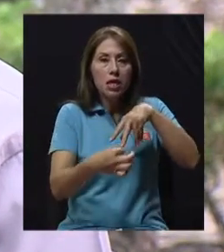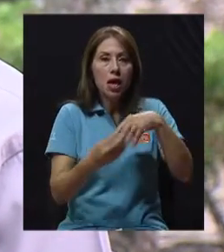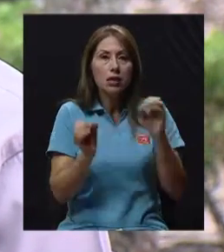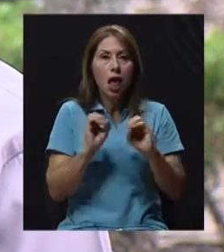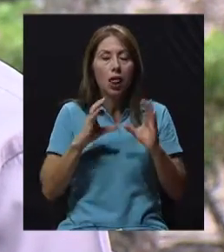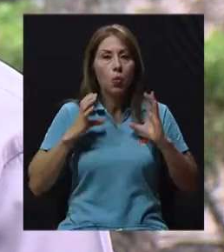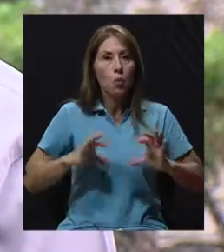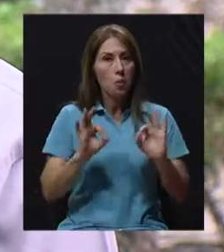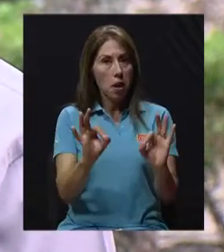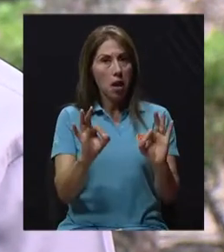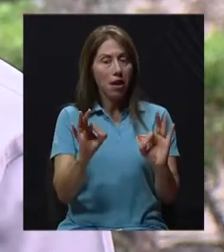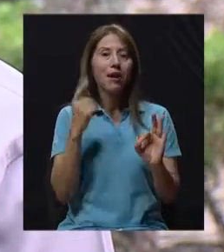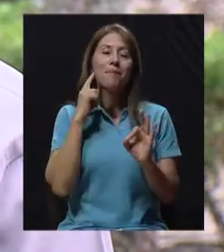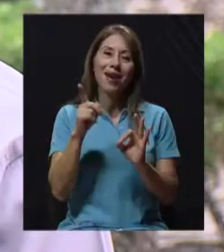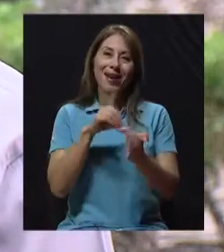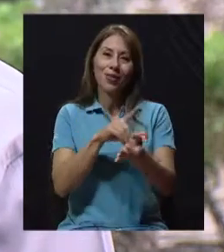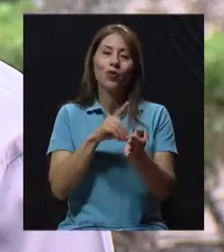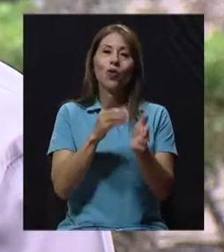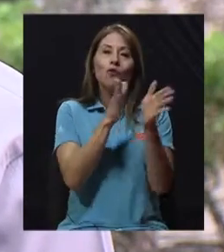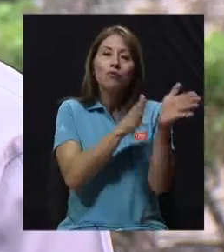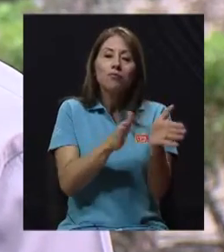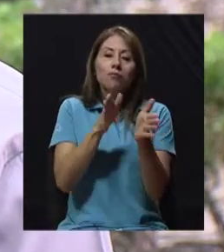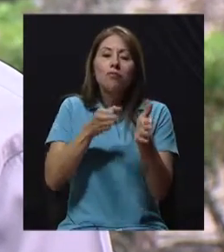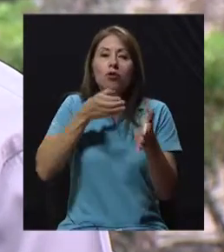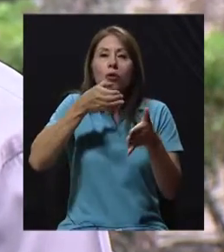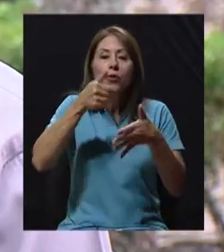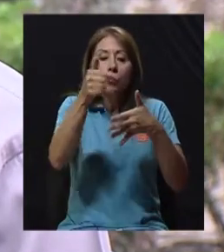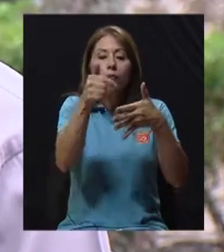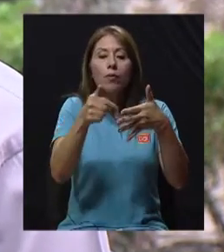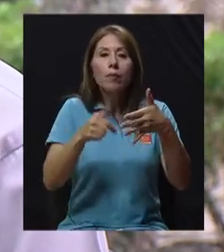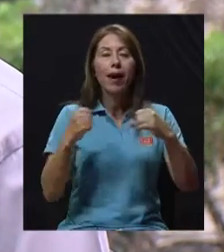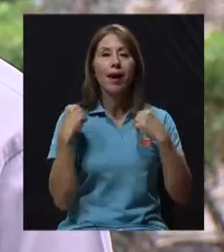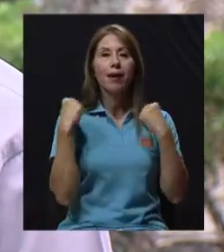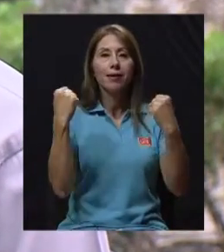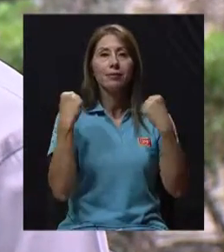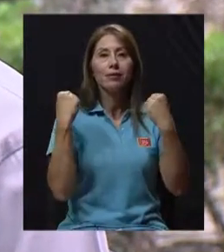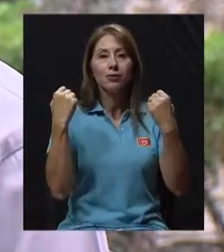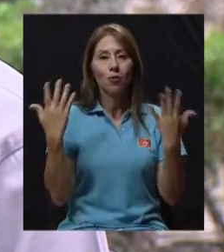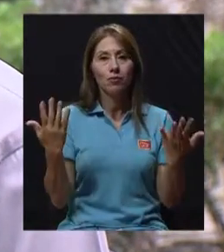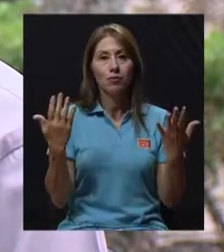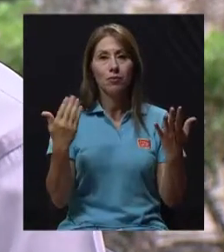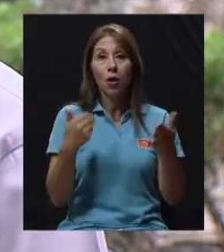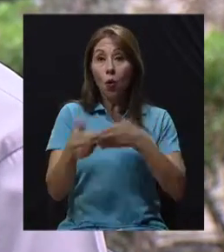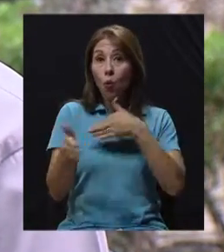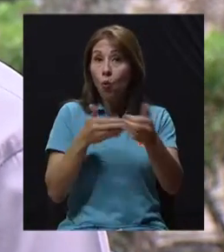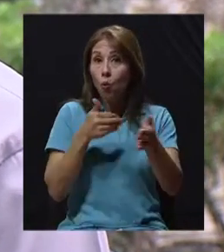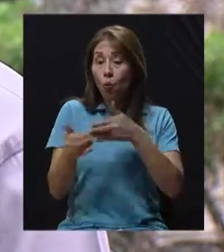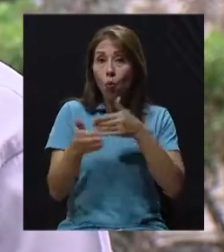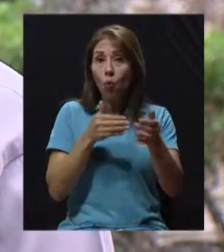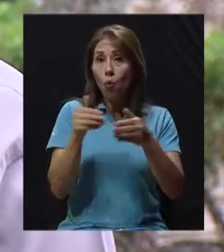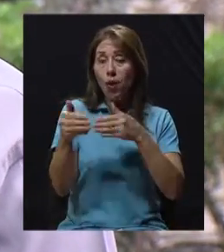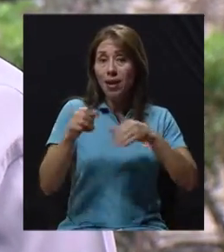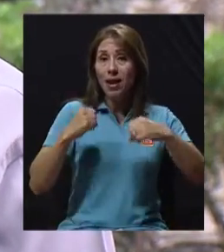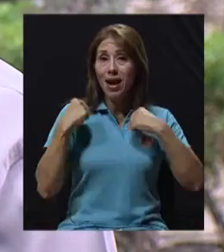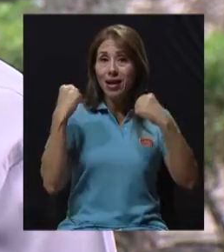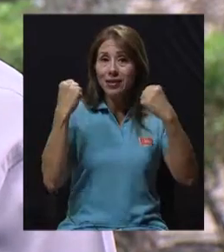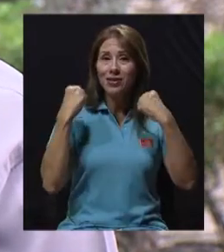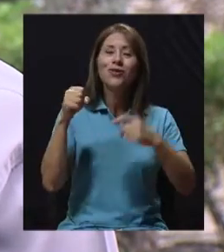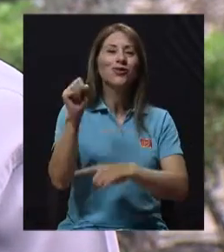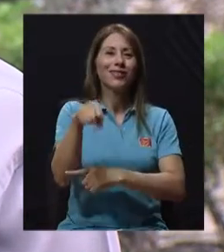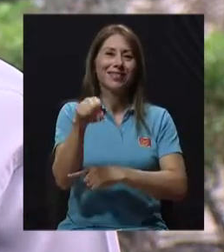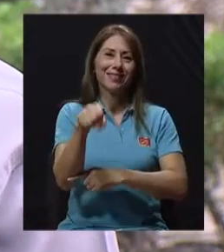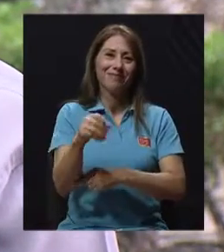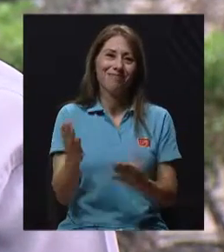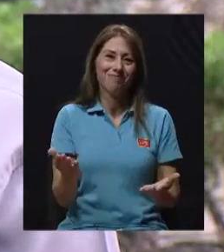para que le programe el ejercicio e iniciar a hacerlo digamos el ejercicio, cualquier ejercicio uno puede hacer, sí, cualquier ejercicio. Lo más